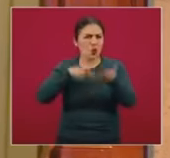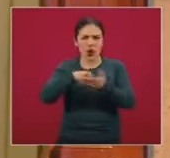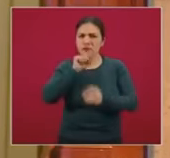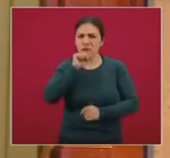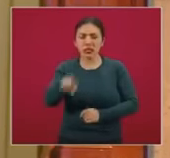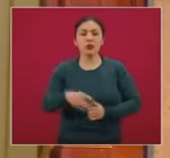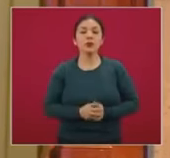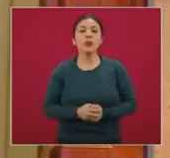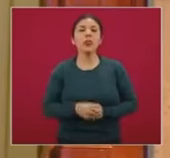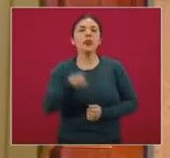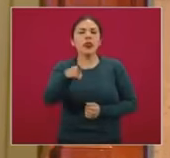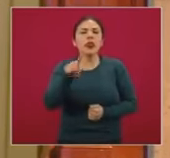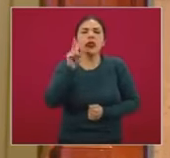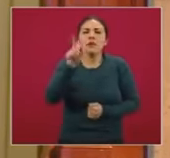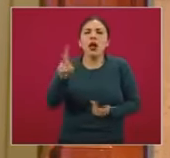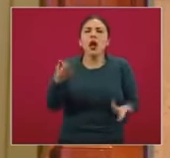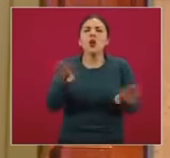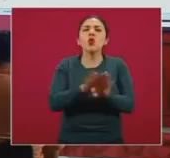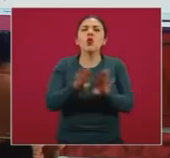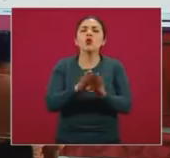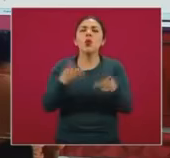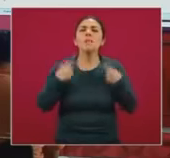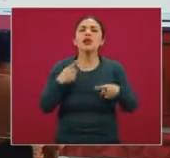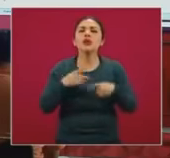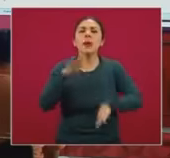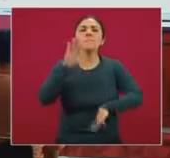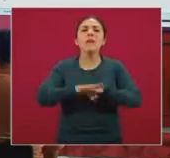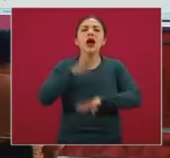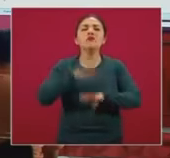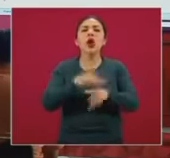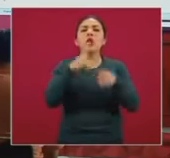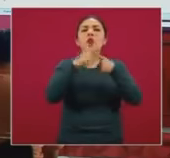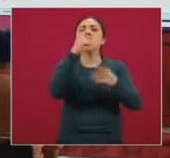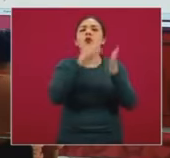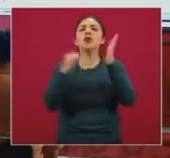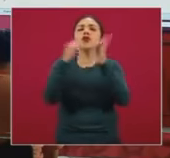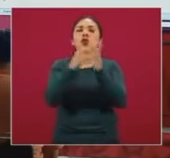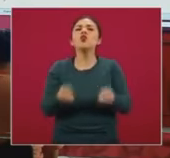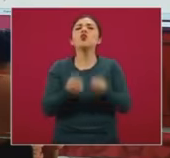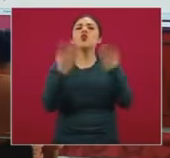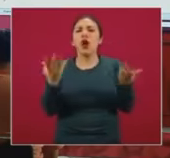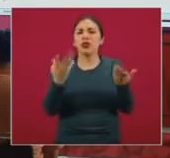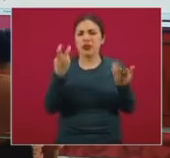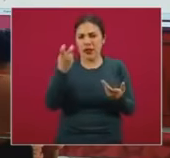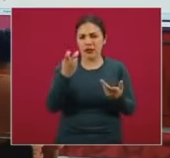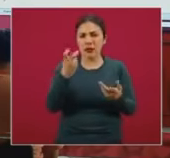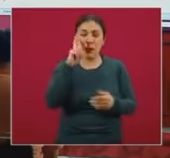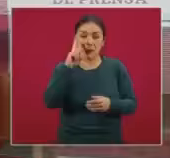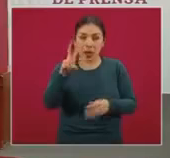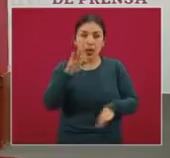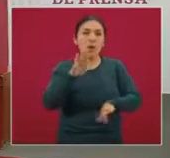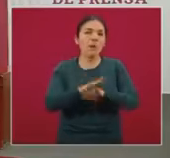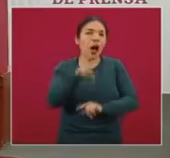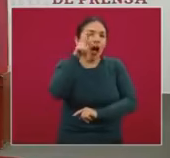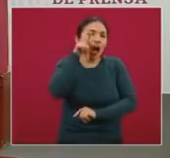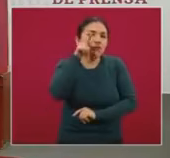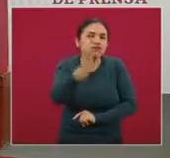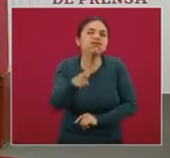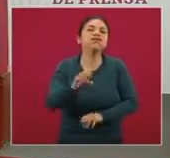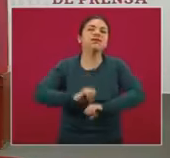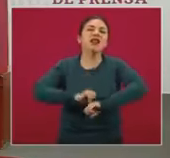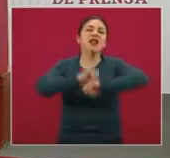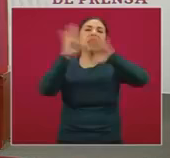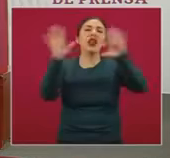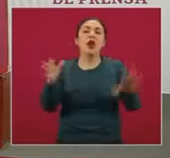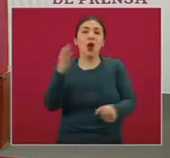para ver un poco el comportamiento de los casos nuevos por millón, y aquí es un poco o mucho más evidente cómo está